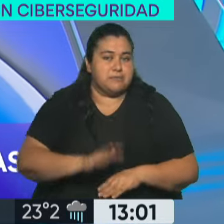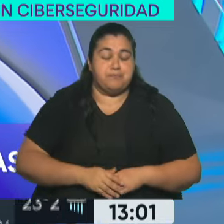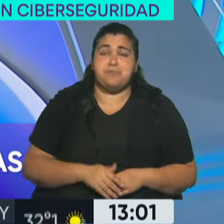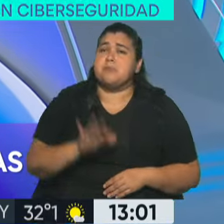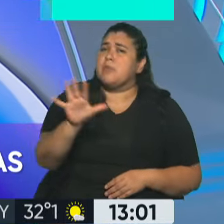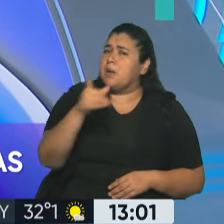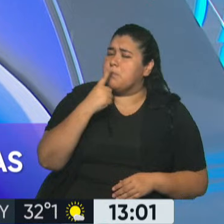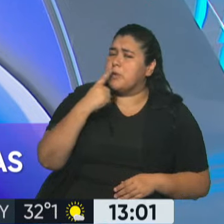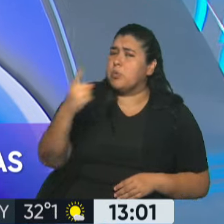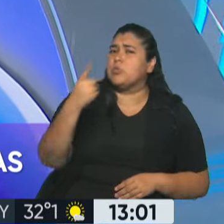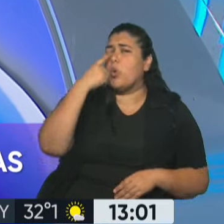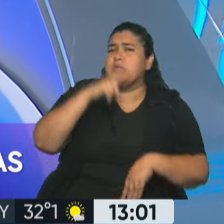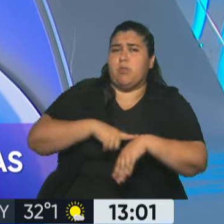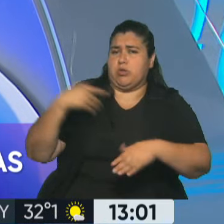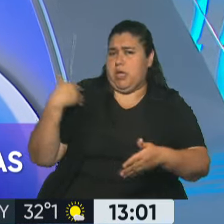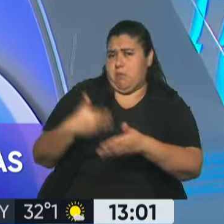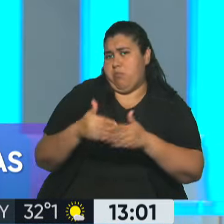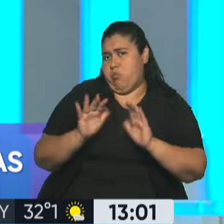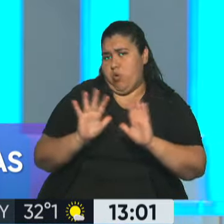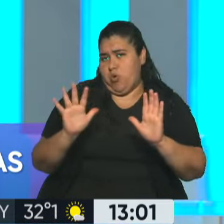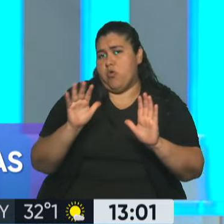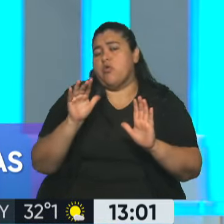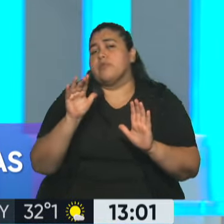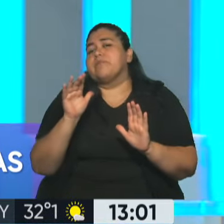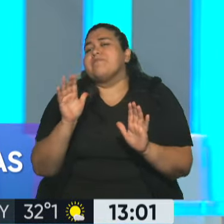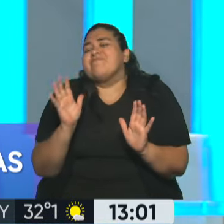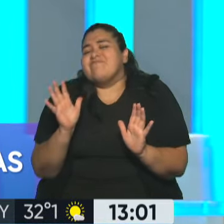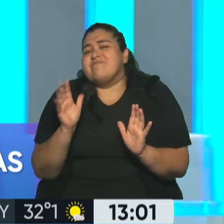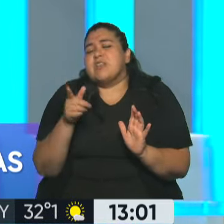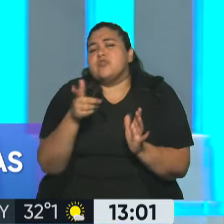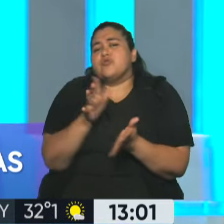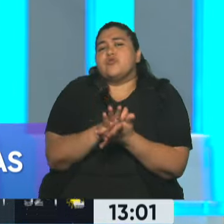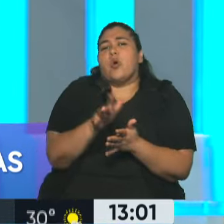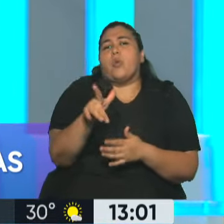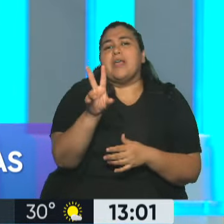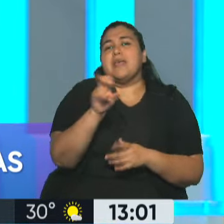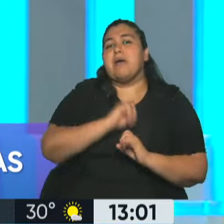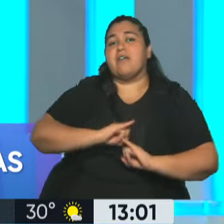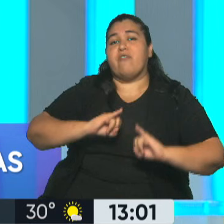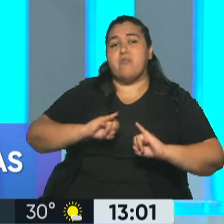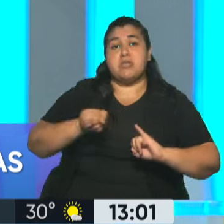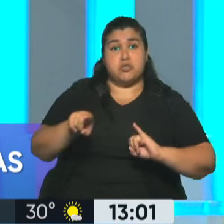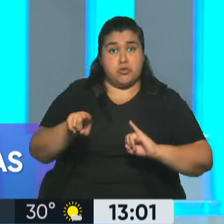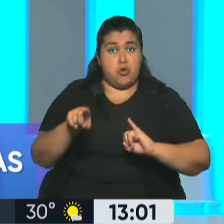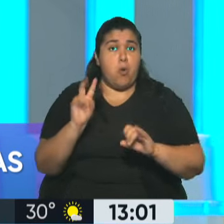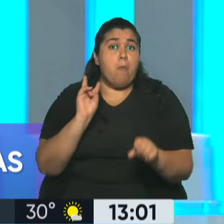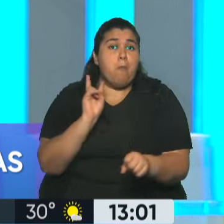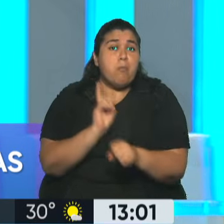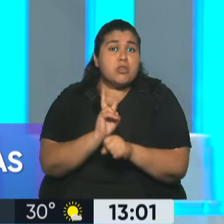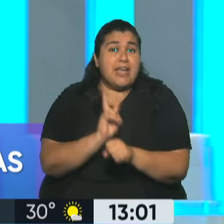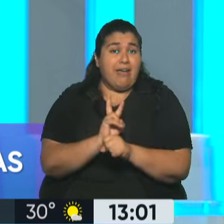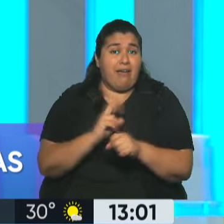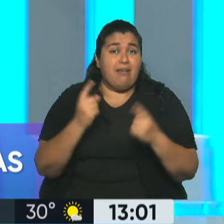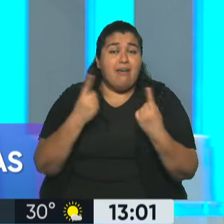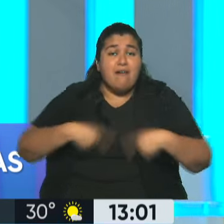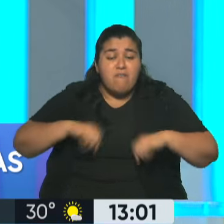distraído en las últimas horas no estuvo pendiente de lo que es la medida. La medida, básicamente, lo que fomenta es el hecho de proteger nuestros datos de las